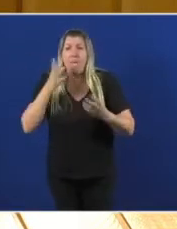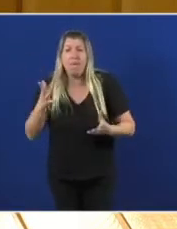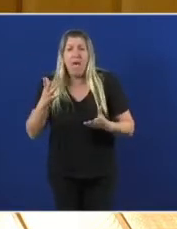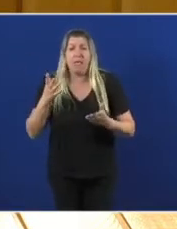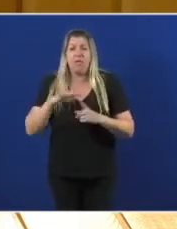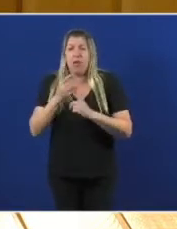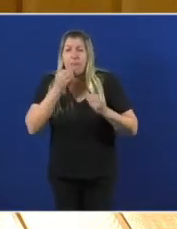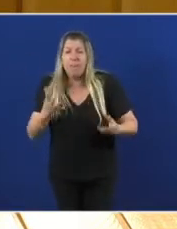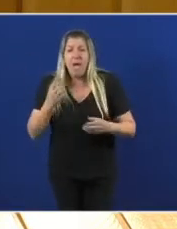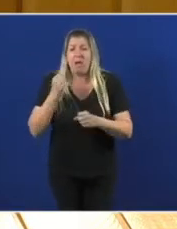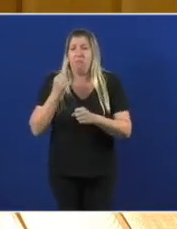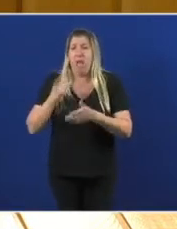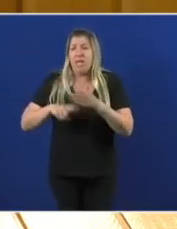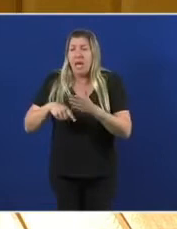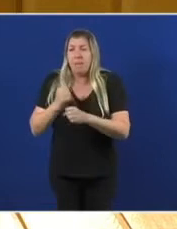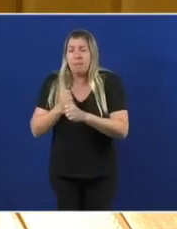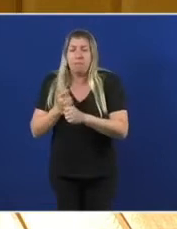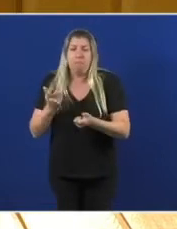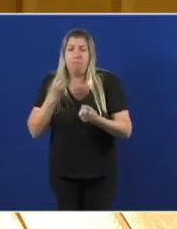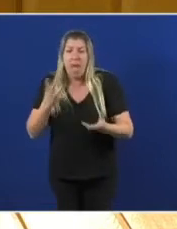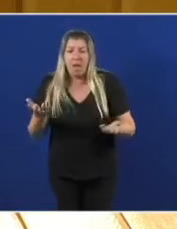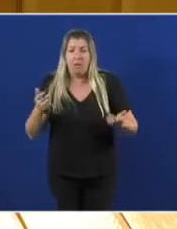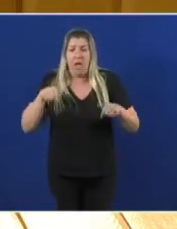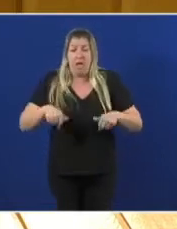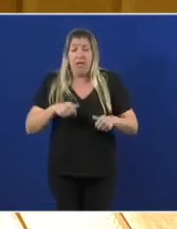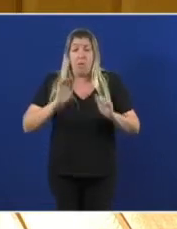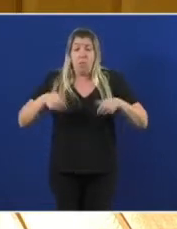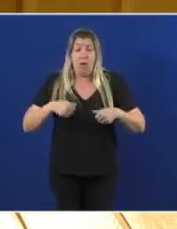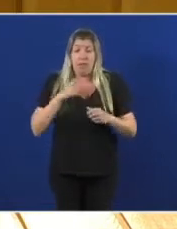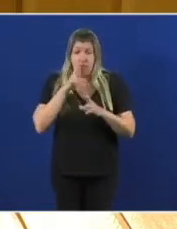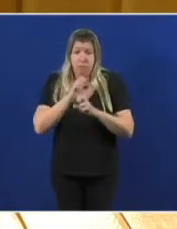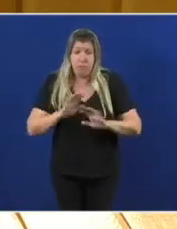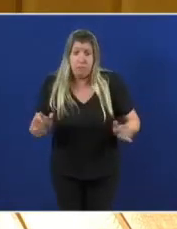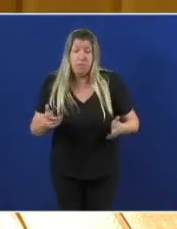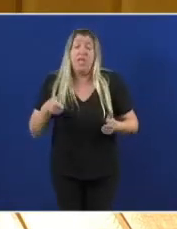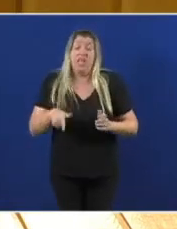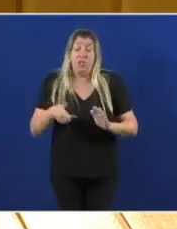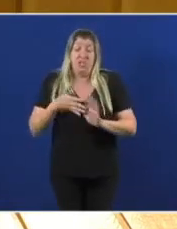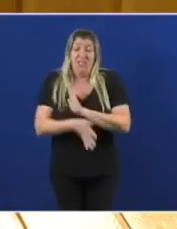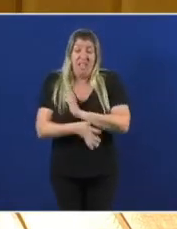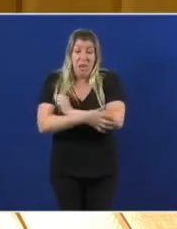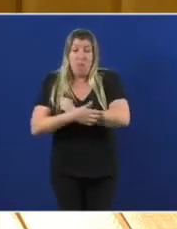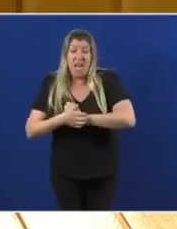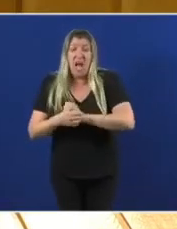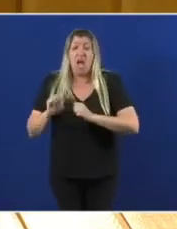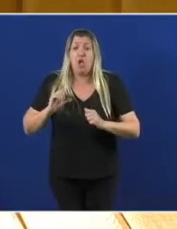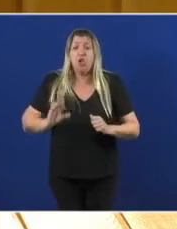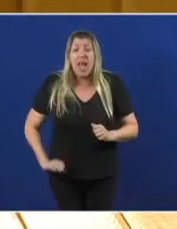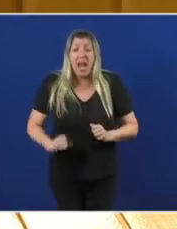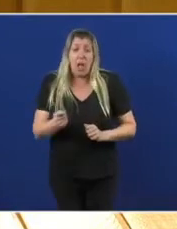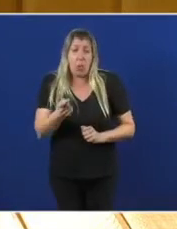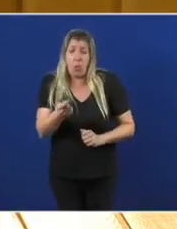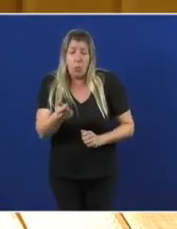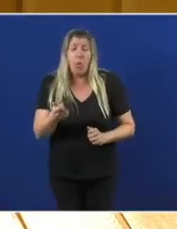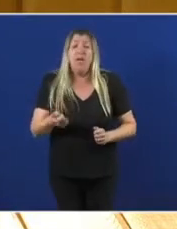xeración millennial a xeración Z mocidade preparada que escapa da precaridade e dos baixos salarios en definitiva